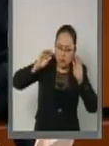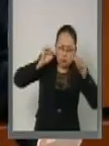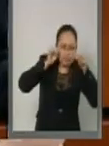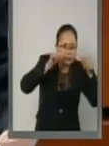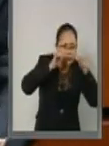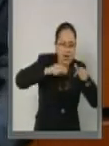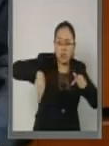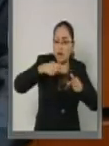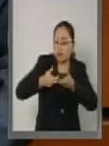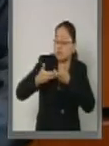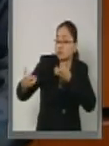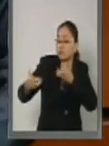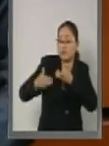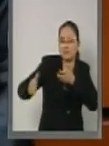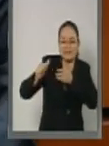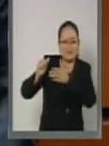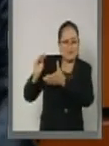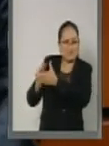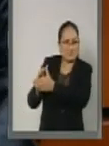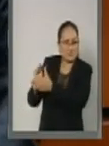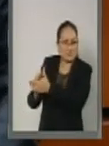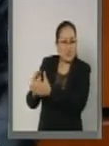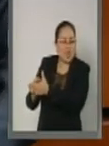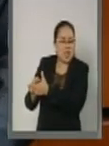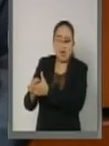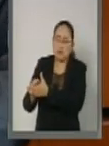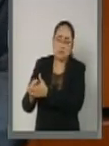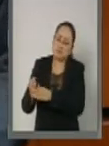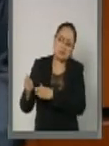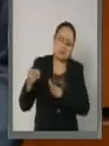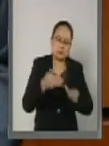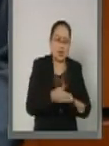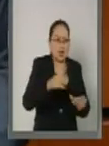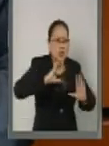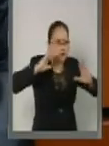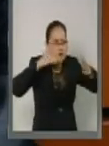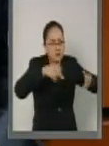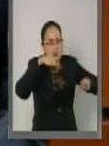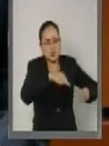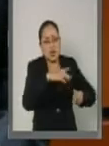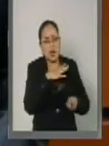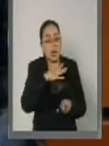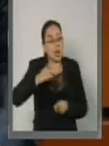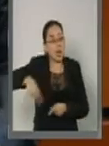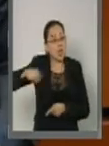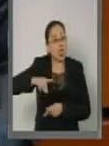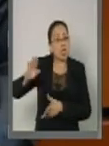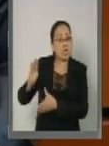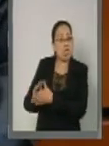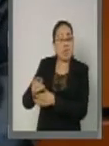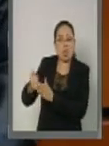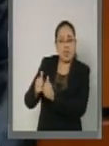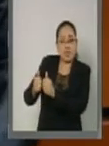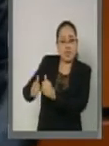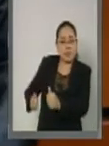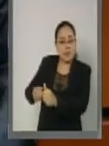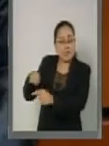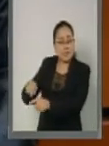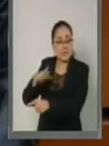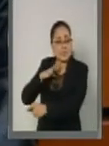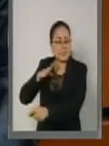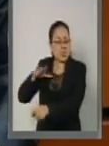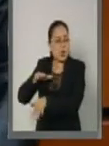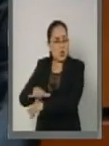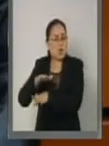relegando a aquellos que existieron antes de las políticas públicas educativas, determinándolas a permanecer rezagadas en sus